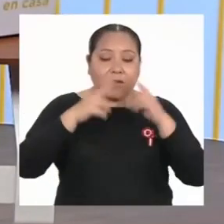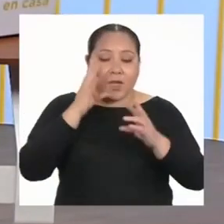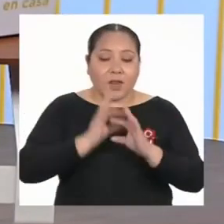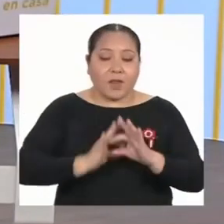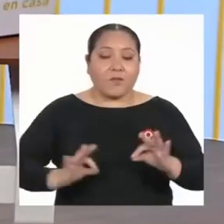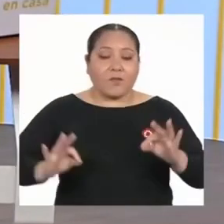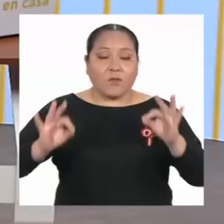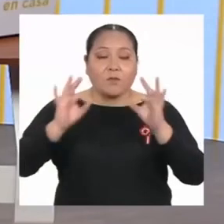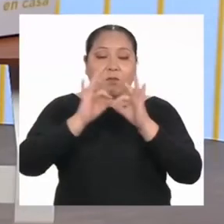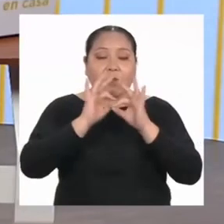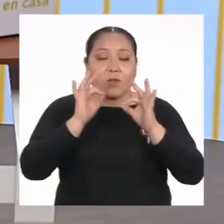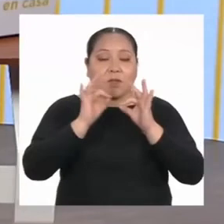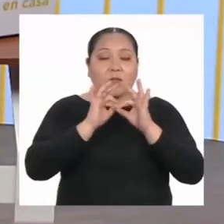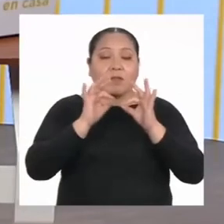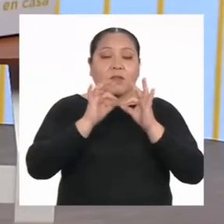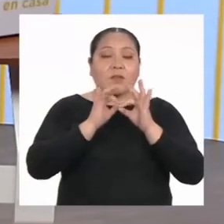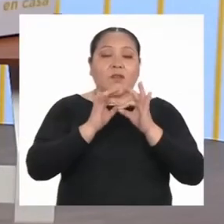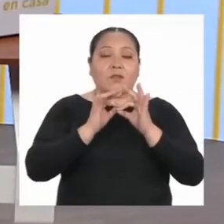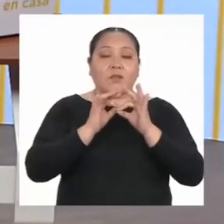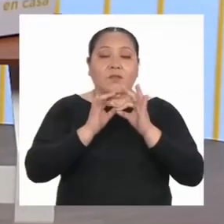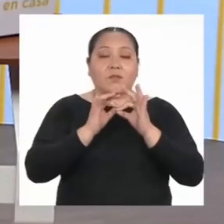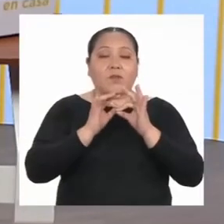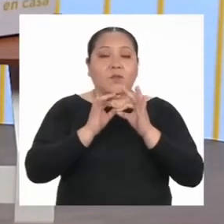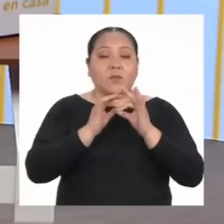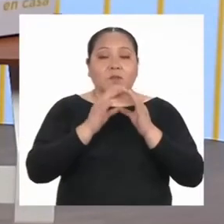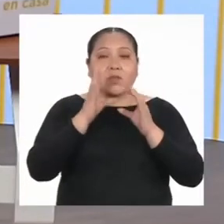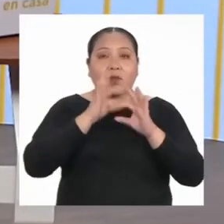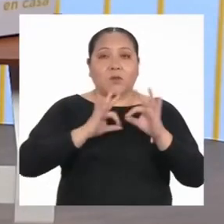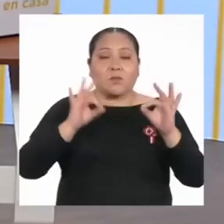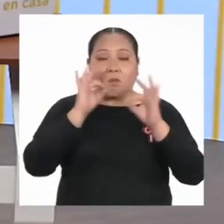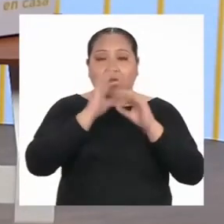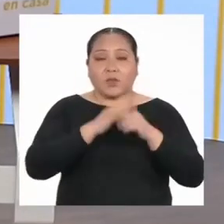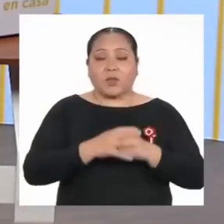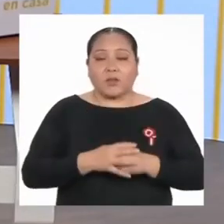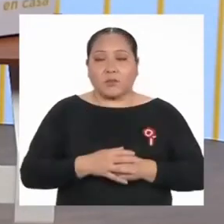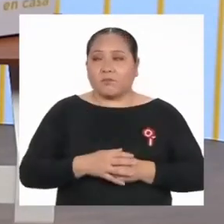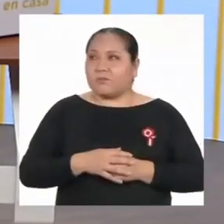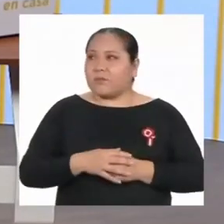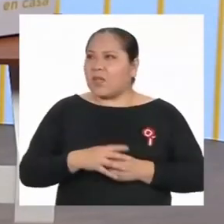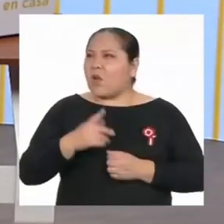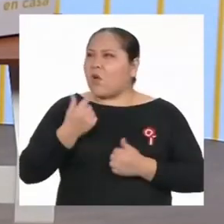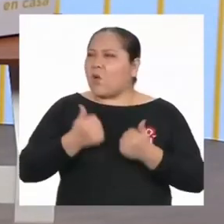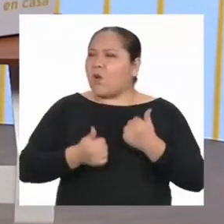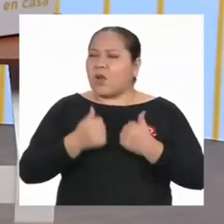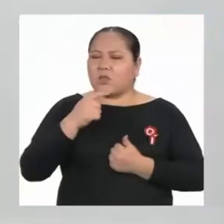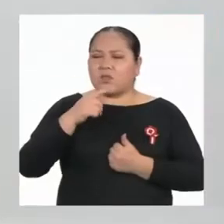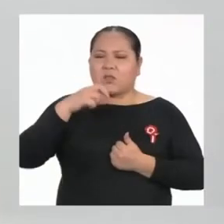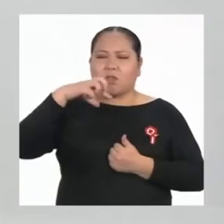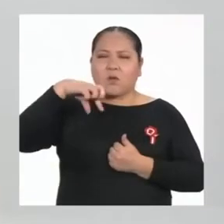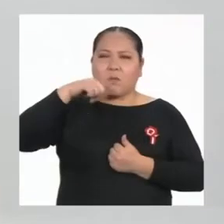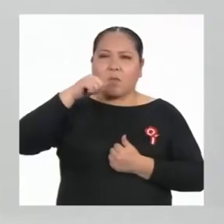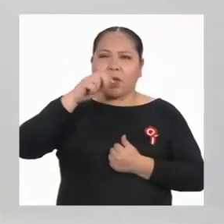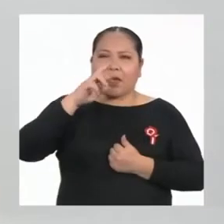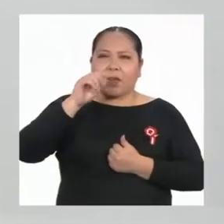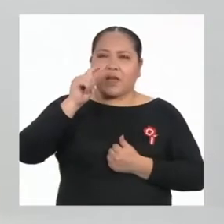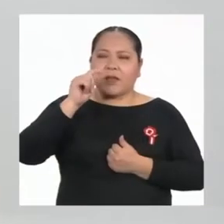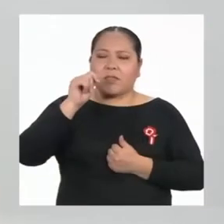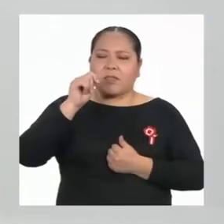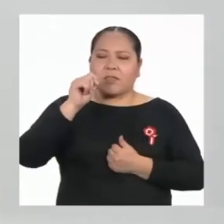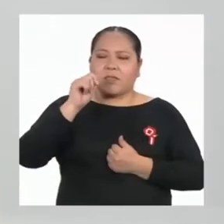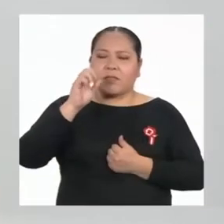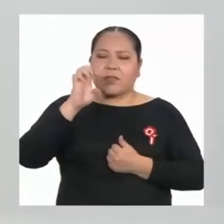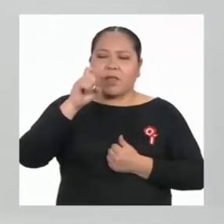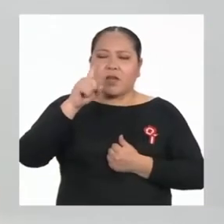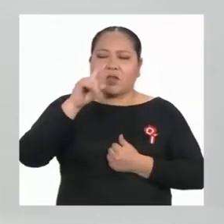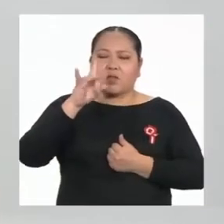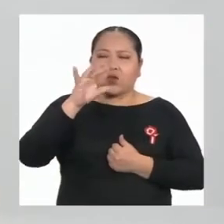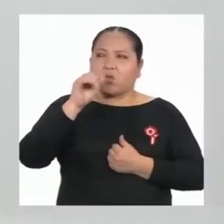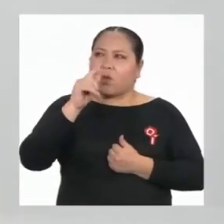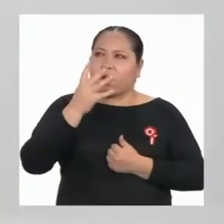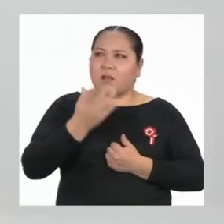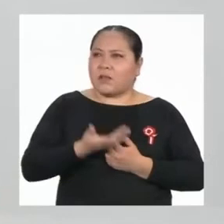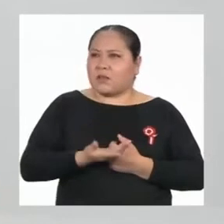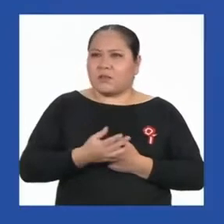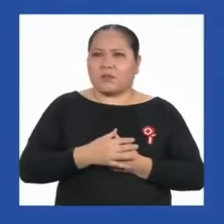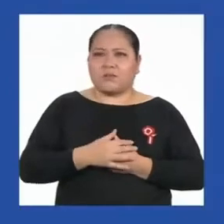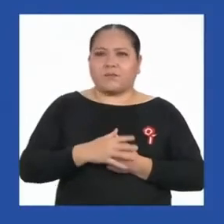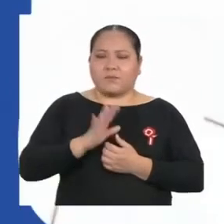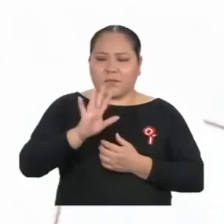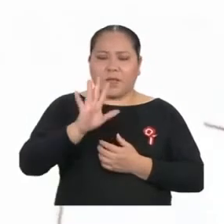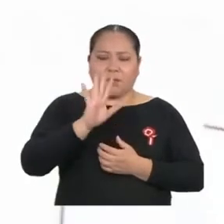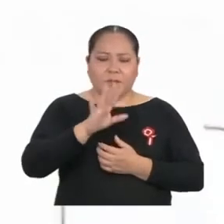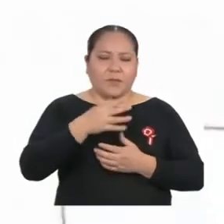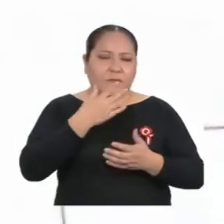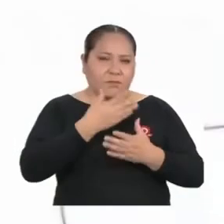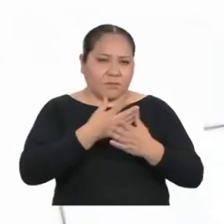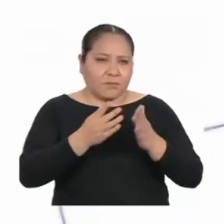esos elementos paratextuales? Creo que ya lo hemos visto, pero para refrescar. A ver, mejor te comparto pantalla.